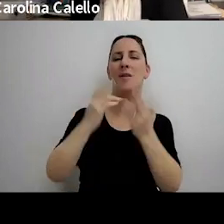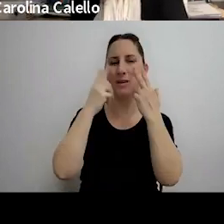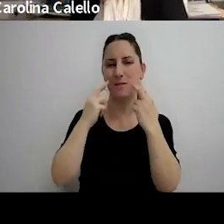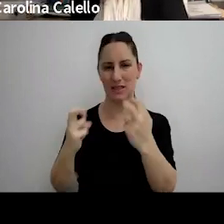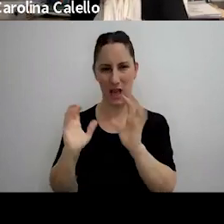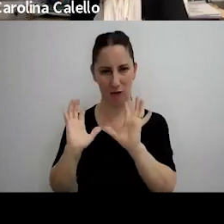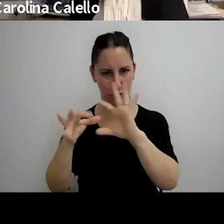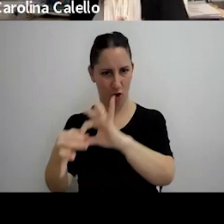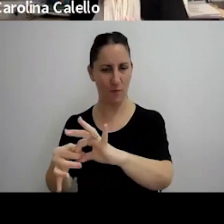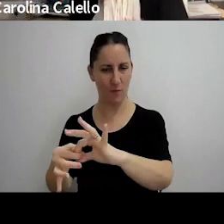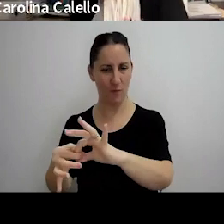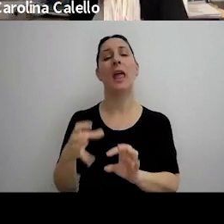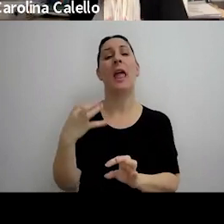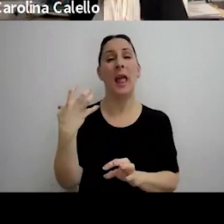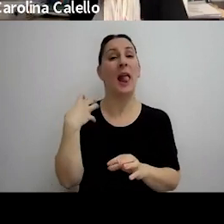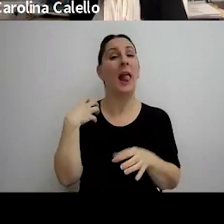en general